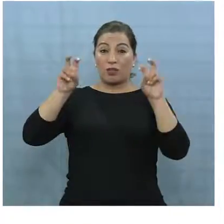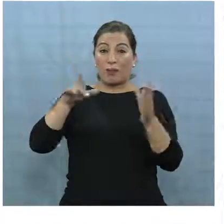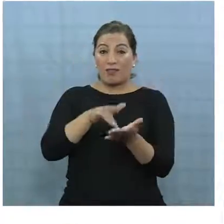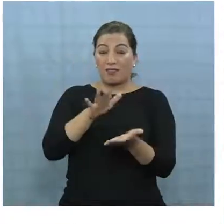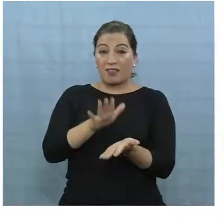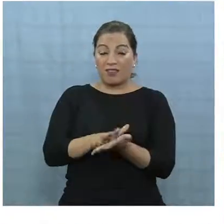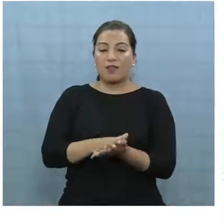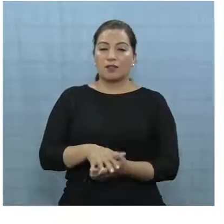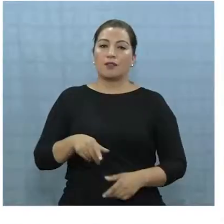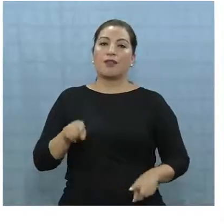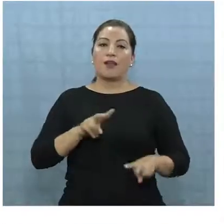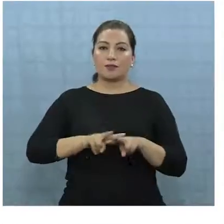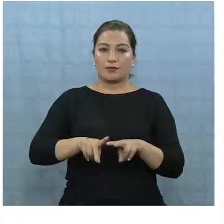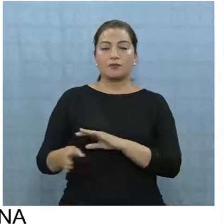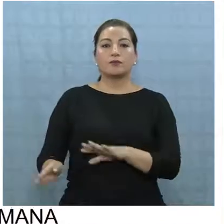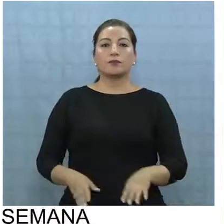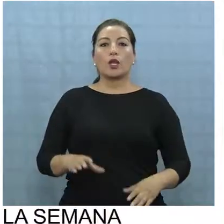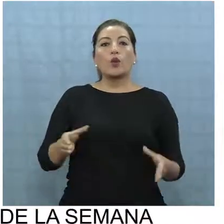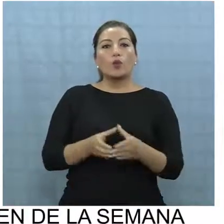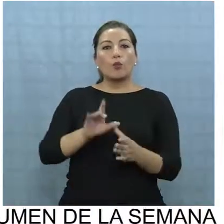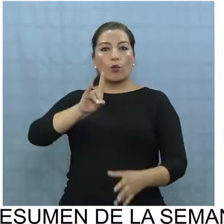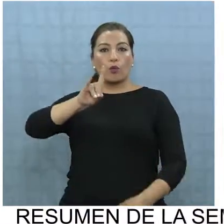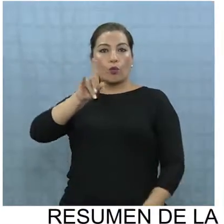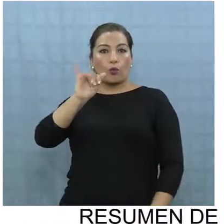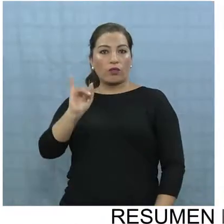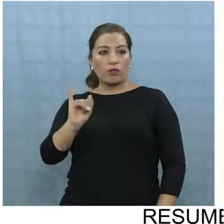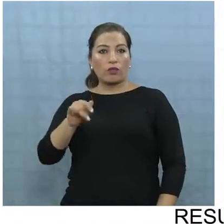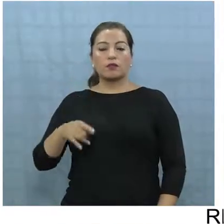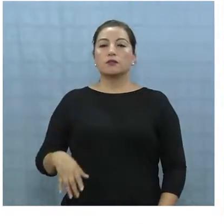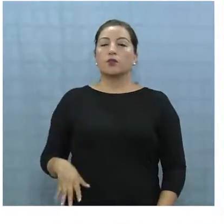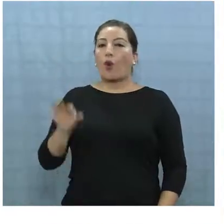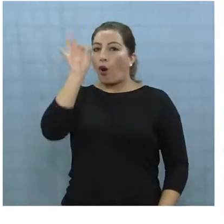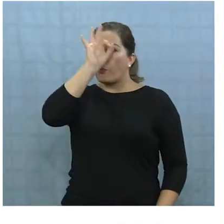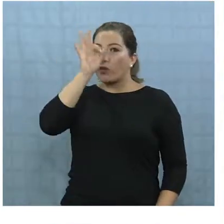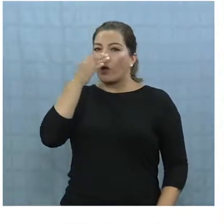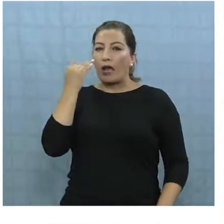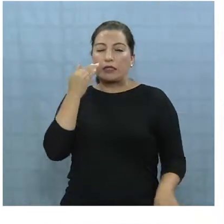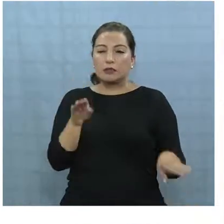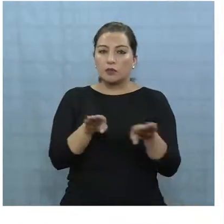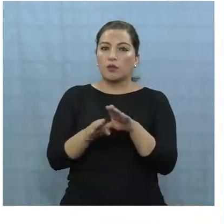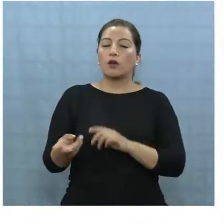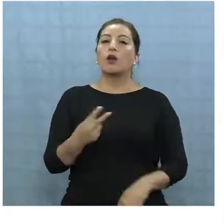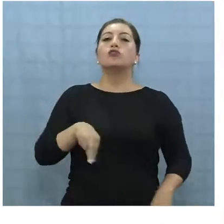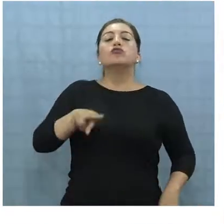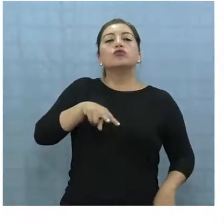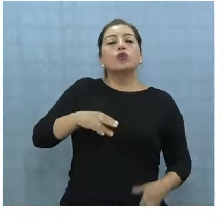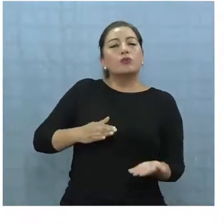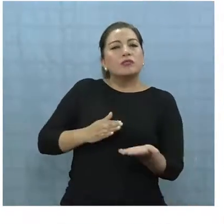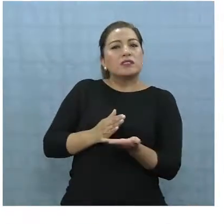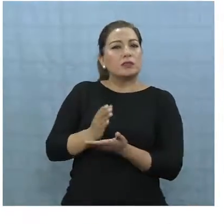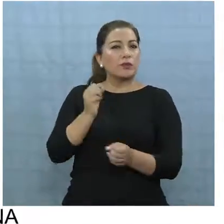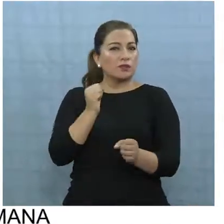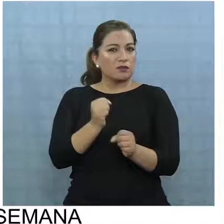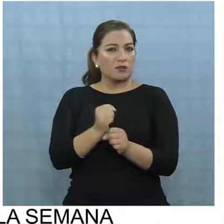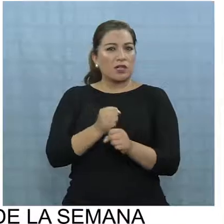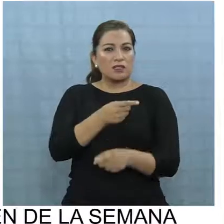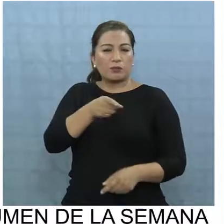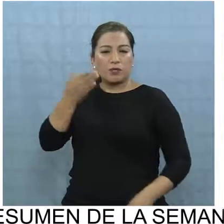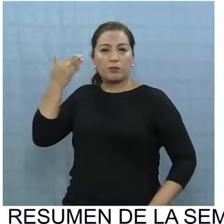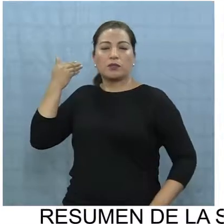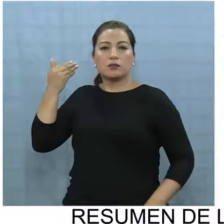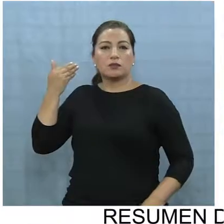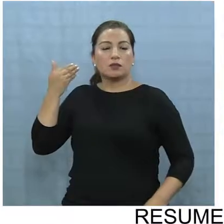temas pendientes. Eso yo creo que es lo más importante. Desde la UDI tienen una visión similar. Nosotros estamos recién trabajando, nosotros hemos tenido